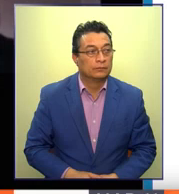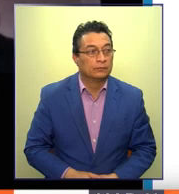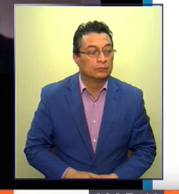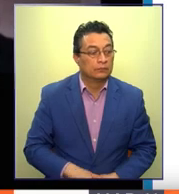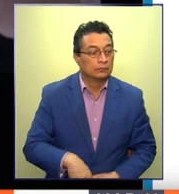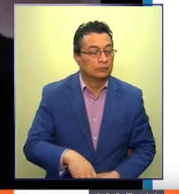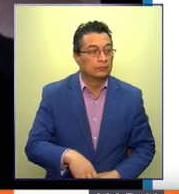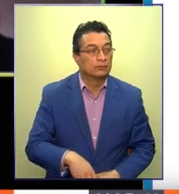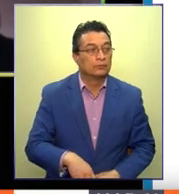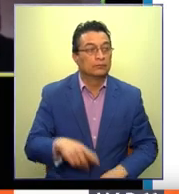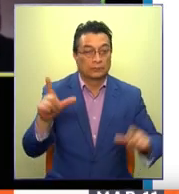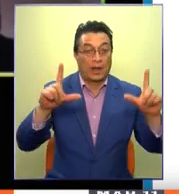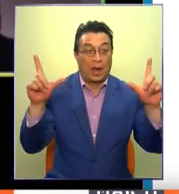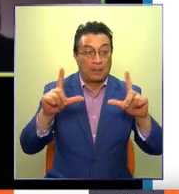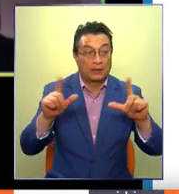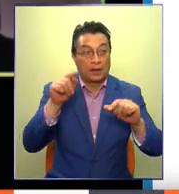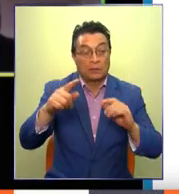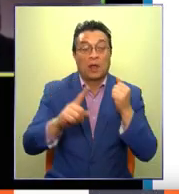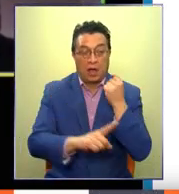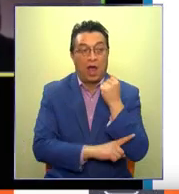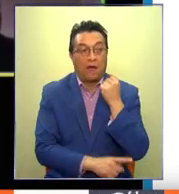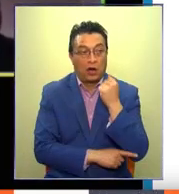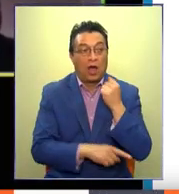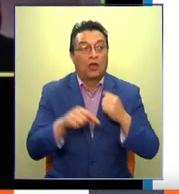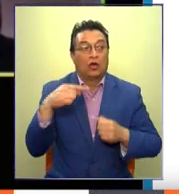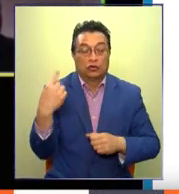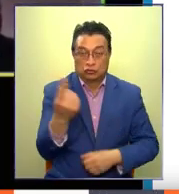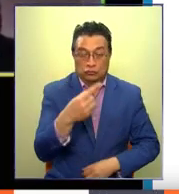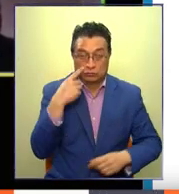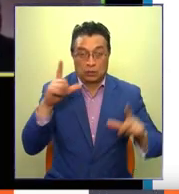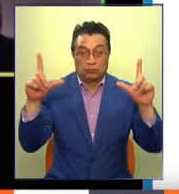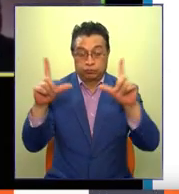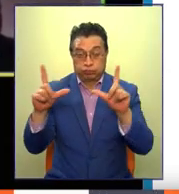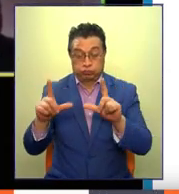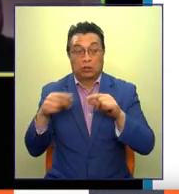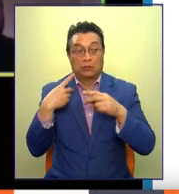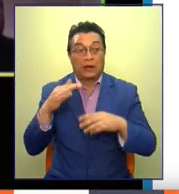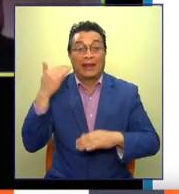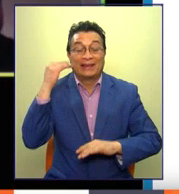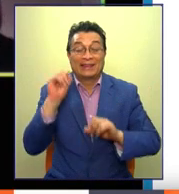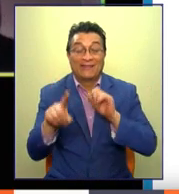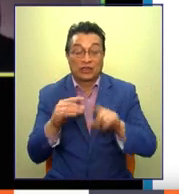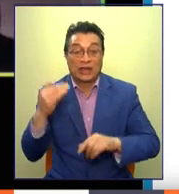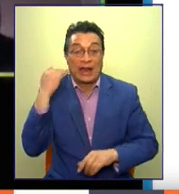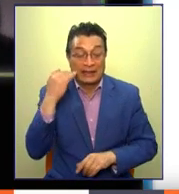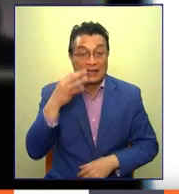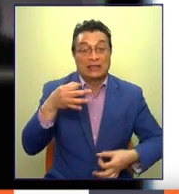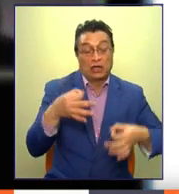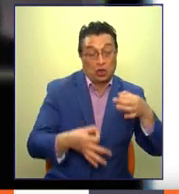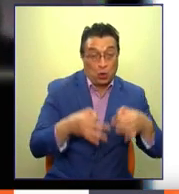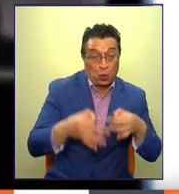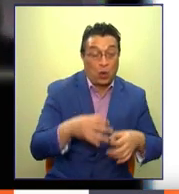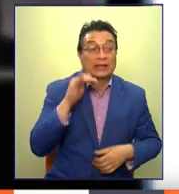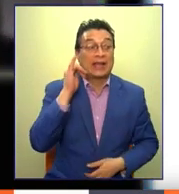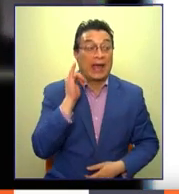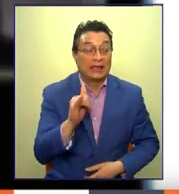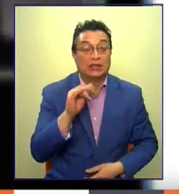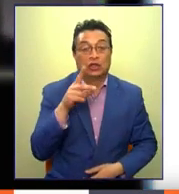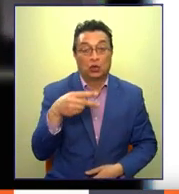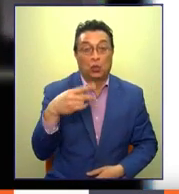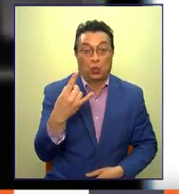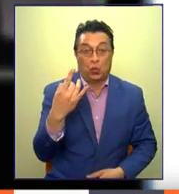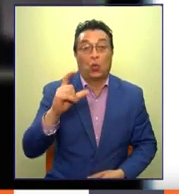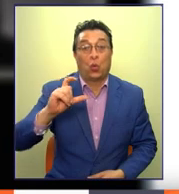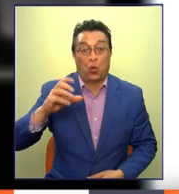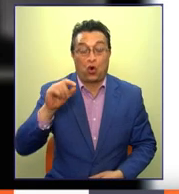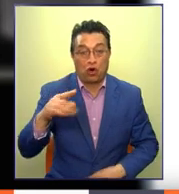En la pantalla, los abogados, la Defensoría Penal Pública, la Defensoría de la Niñez, la jueza y también Hugo Bustamante